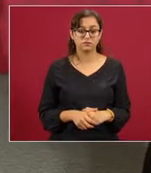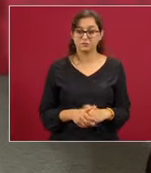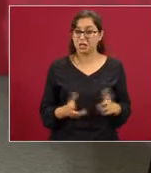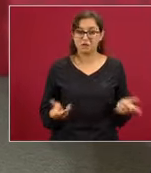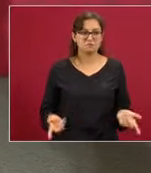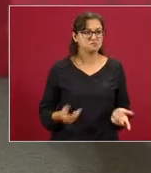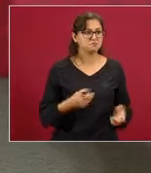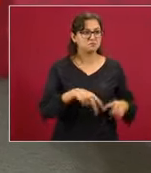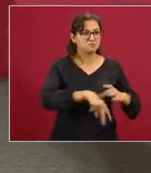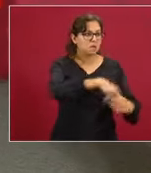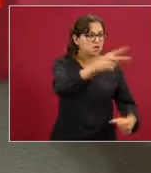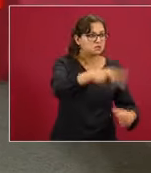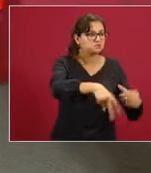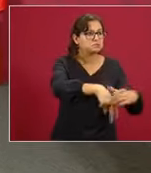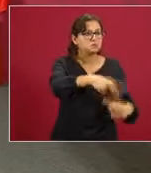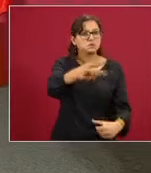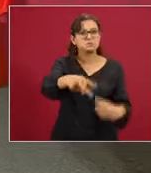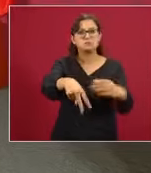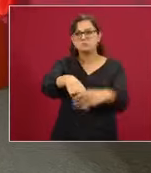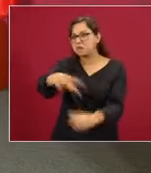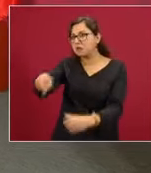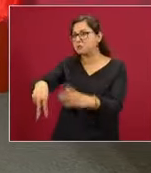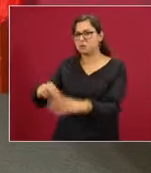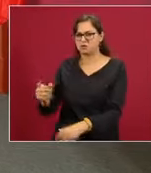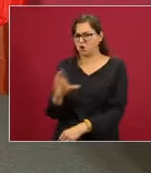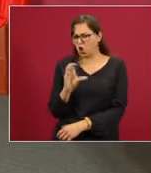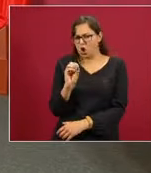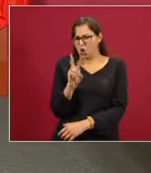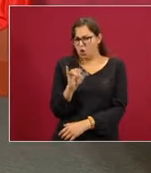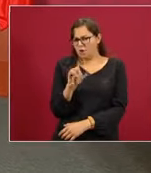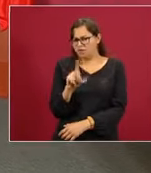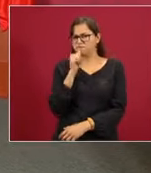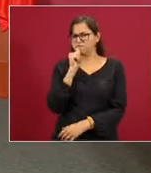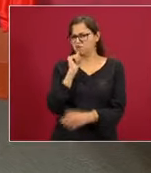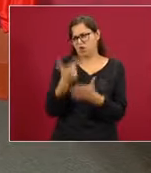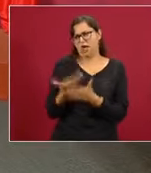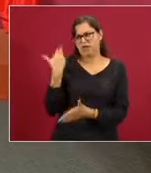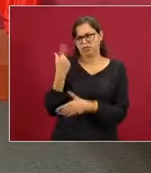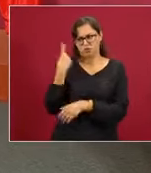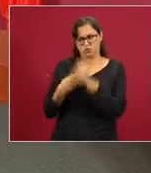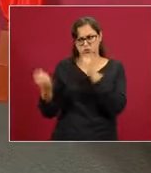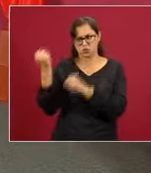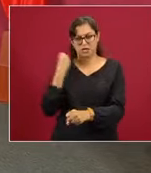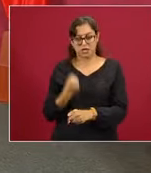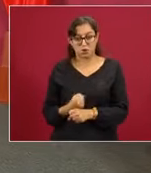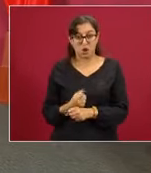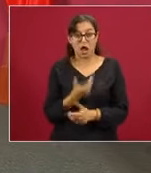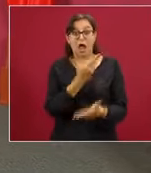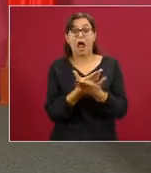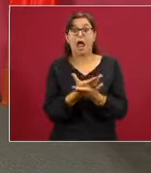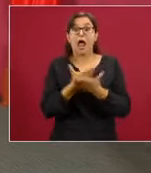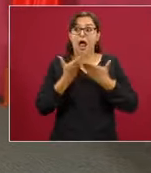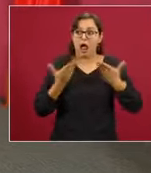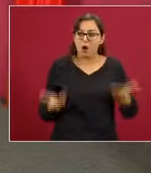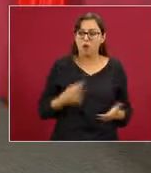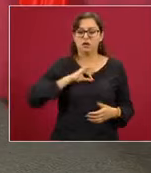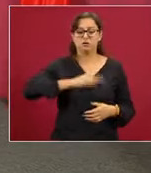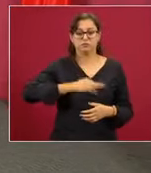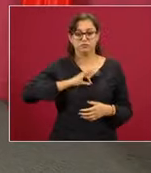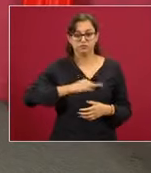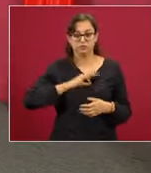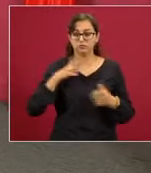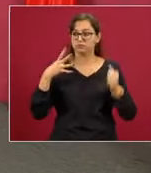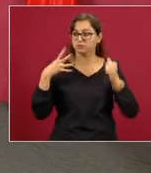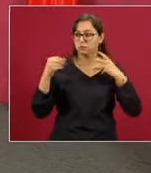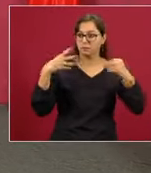antes del COVID. Además, con la pandemia se contrató a más